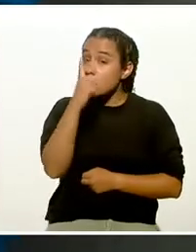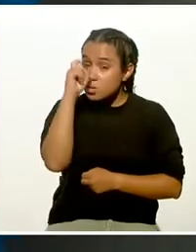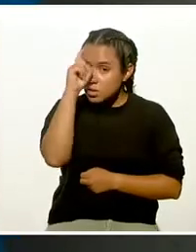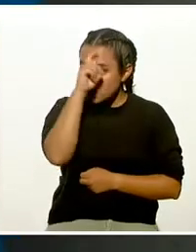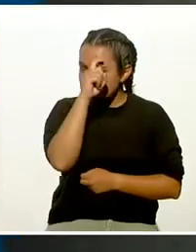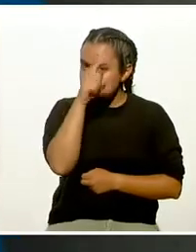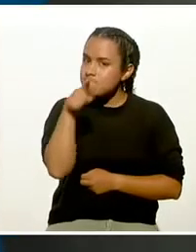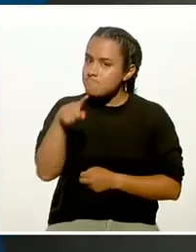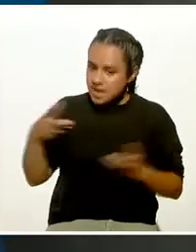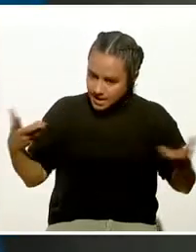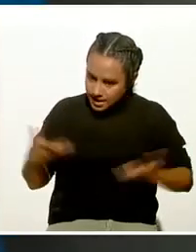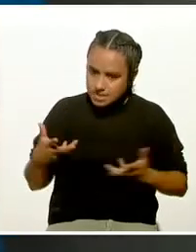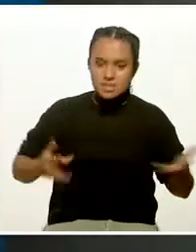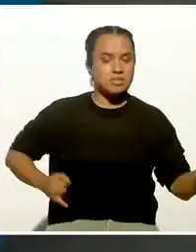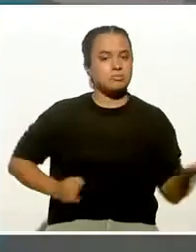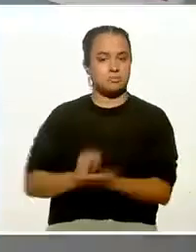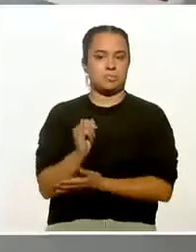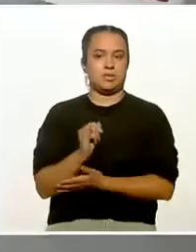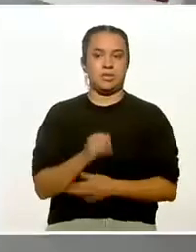la decisión.